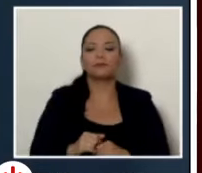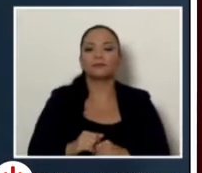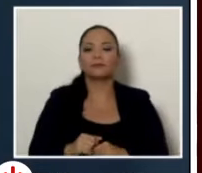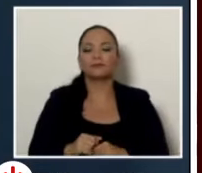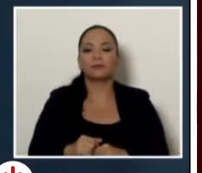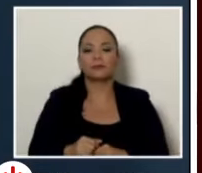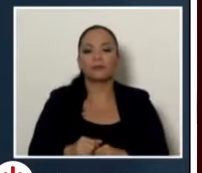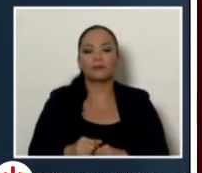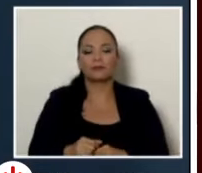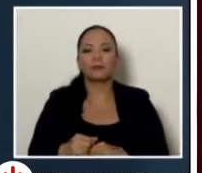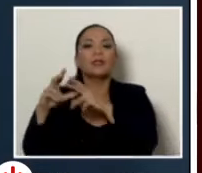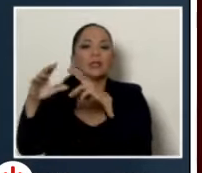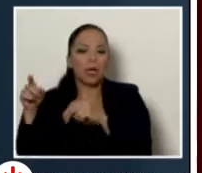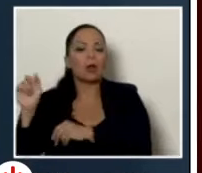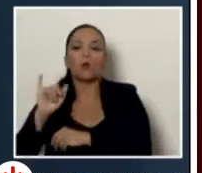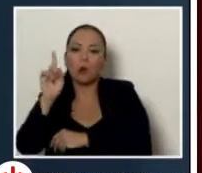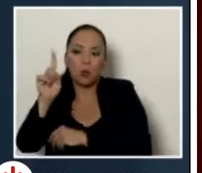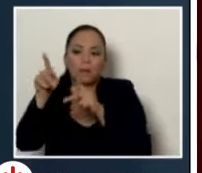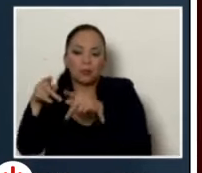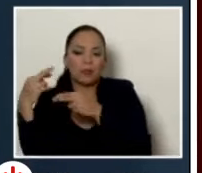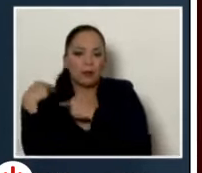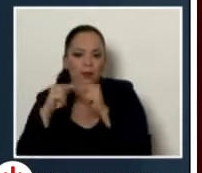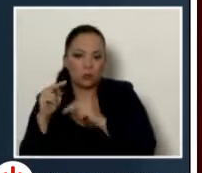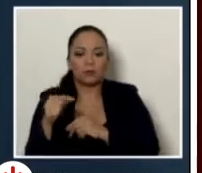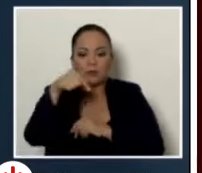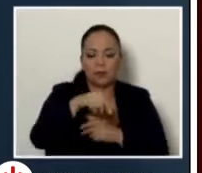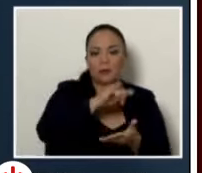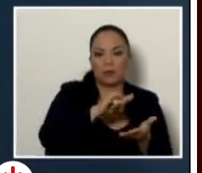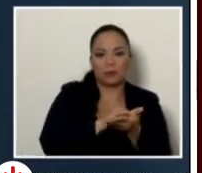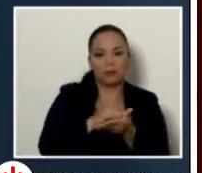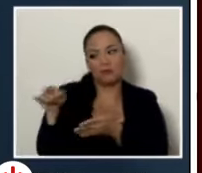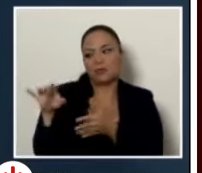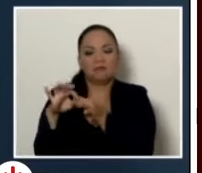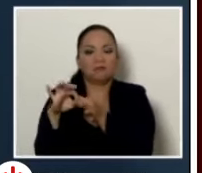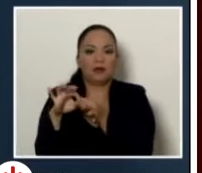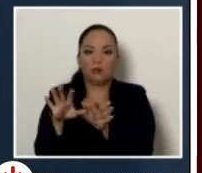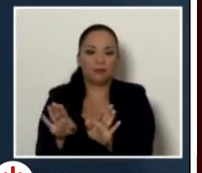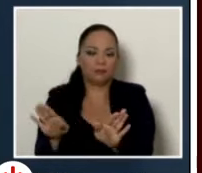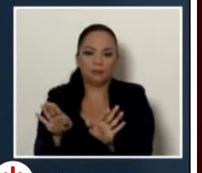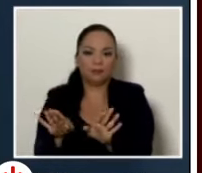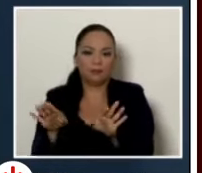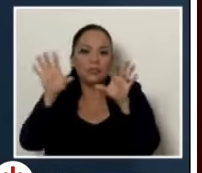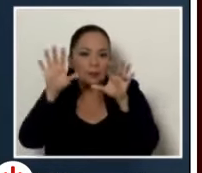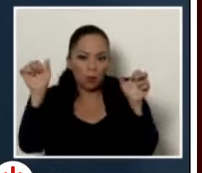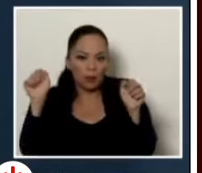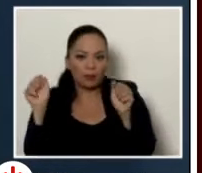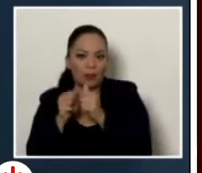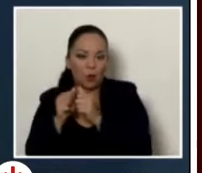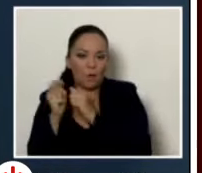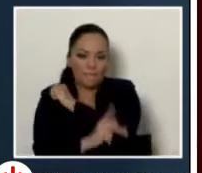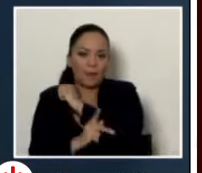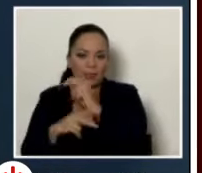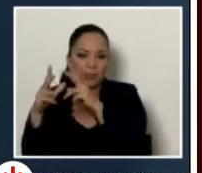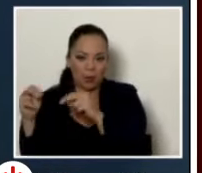tiene en San José un encargado de negocios ese es el nivel de relación diplomática que tenemos con Nicaragua y